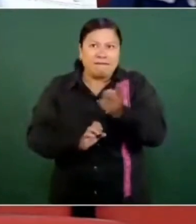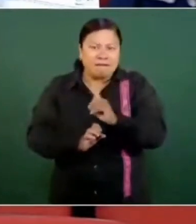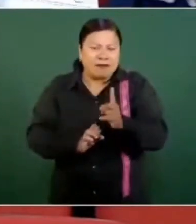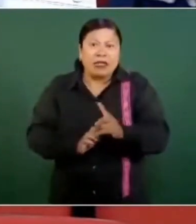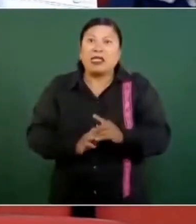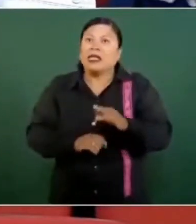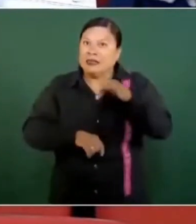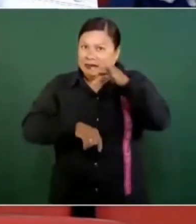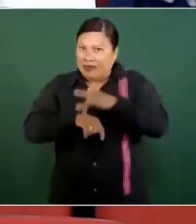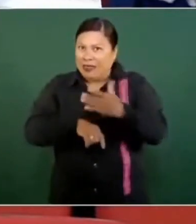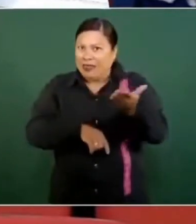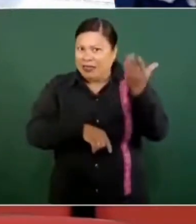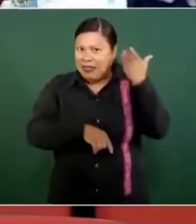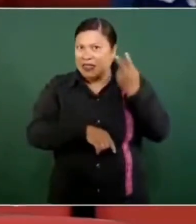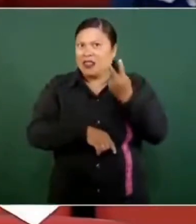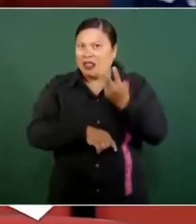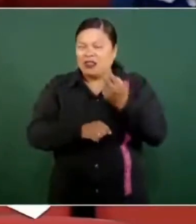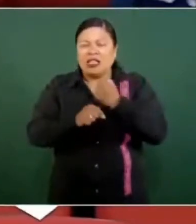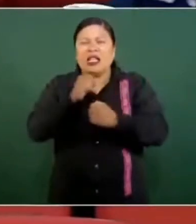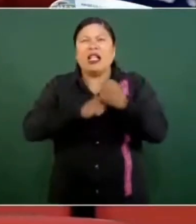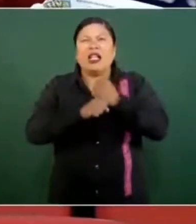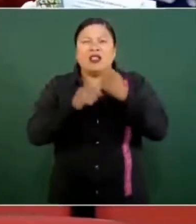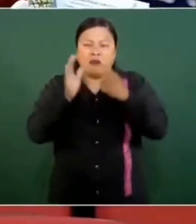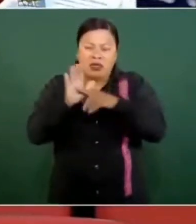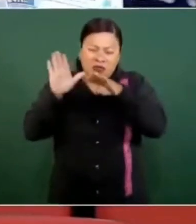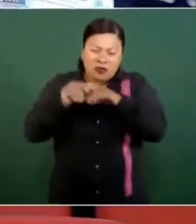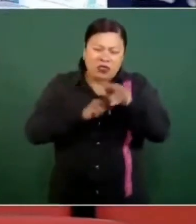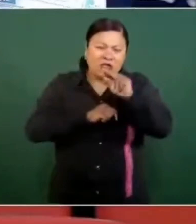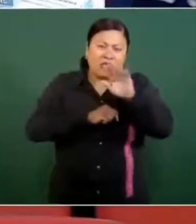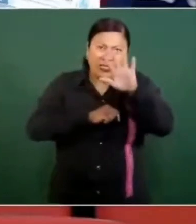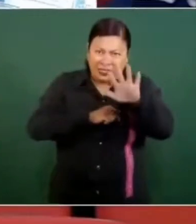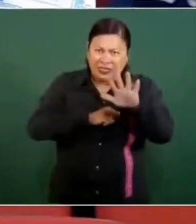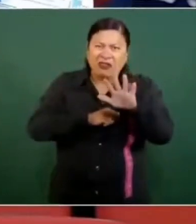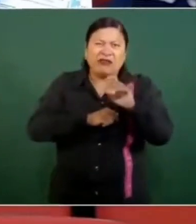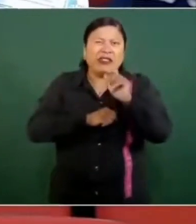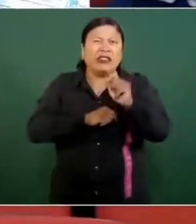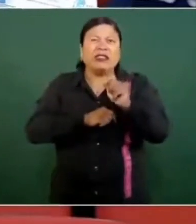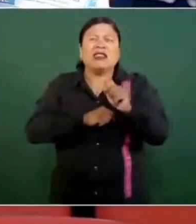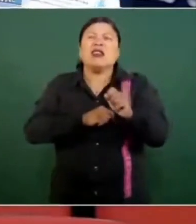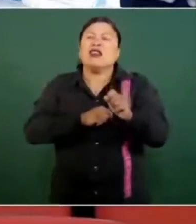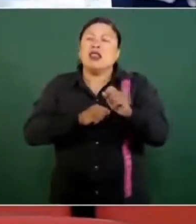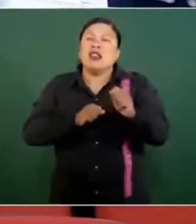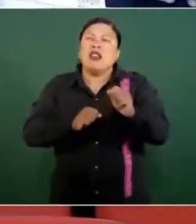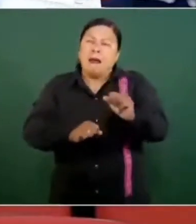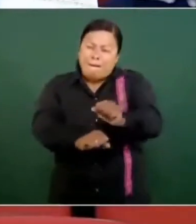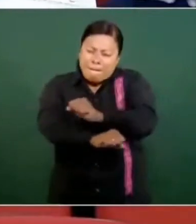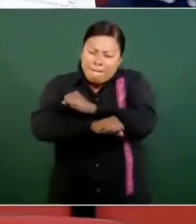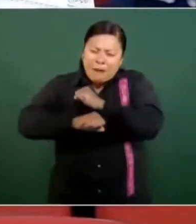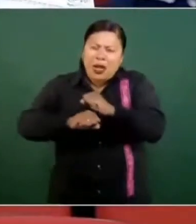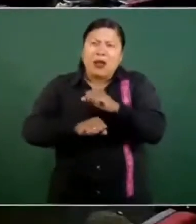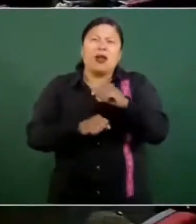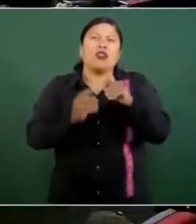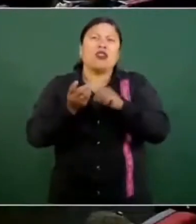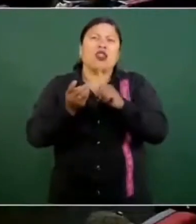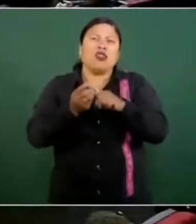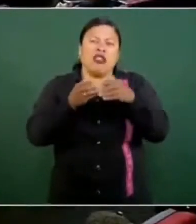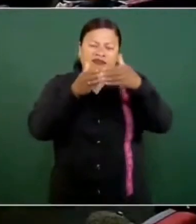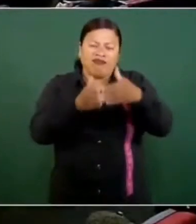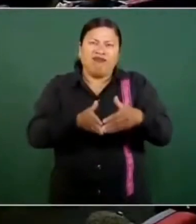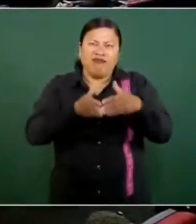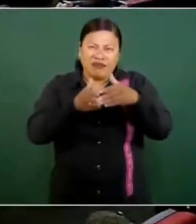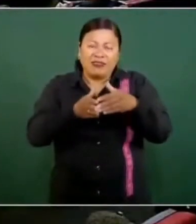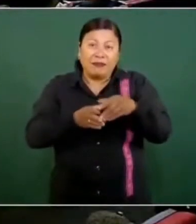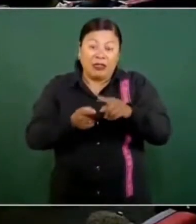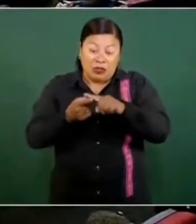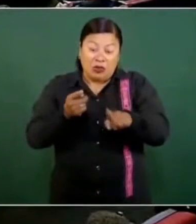dos experiencias. Una en el año de 1985, cuando reventó un tanque en la terminal marítima. El otro incidente